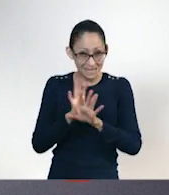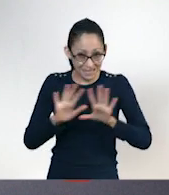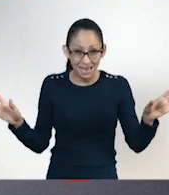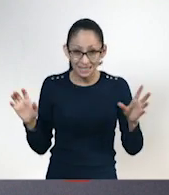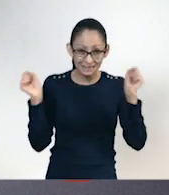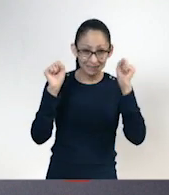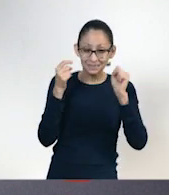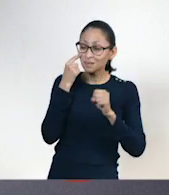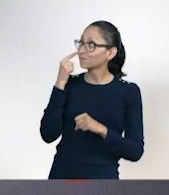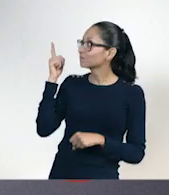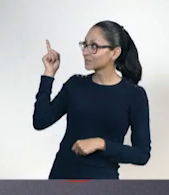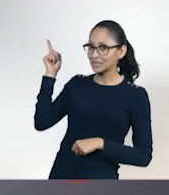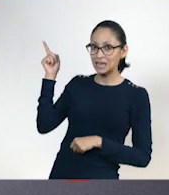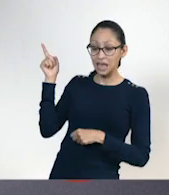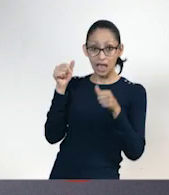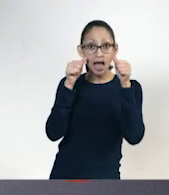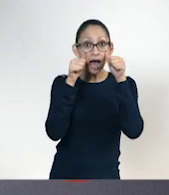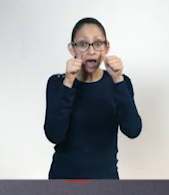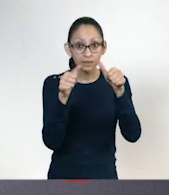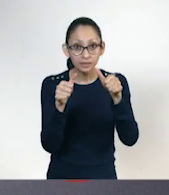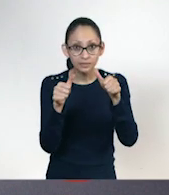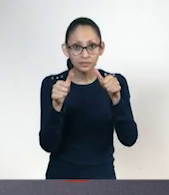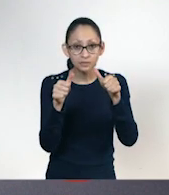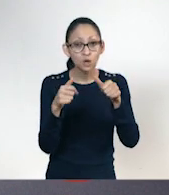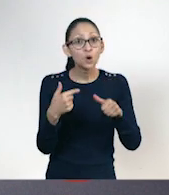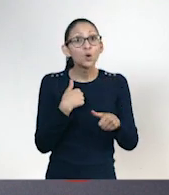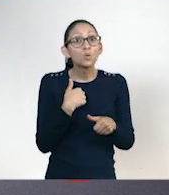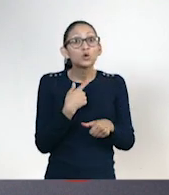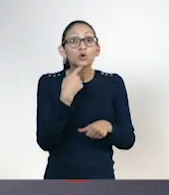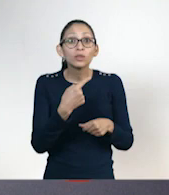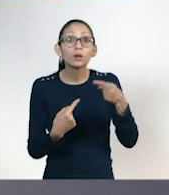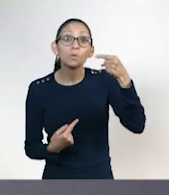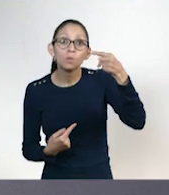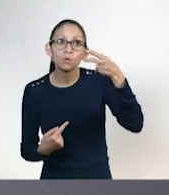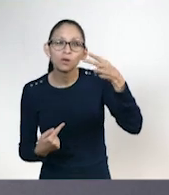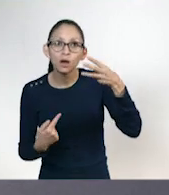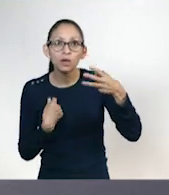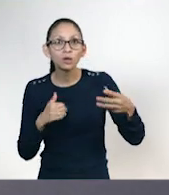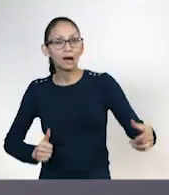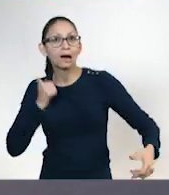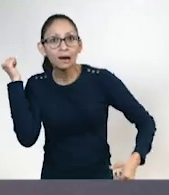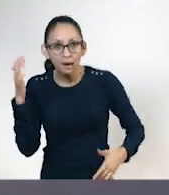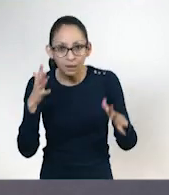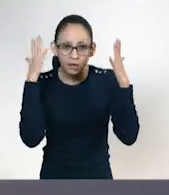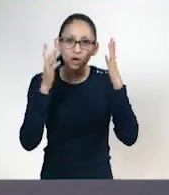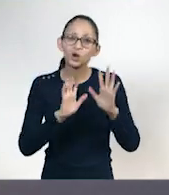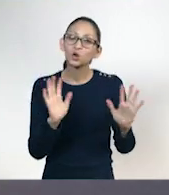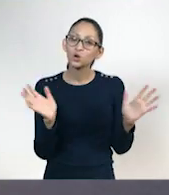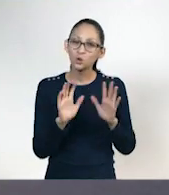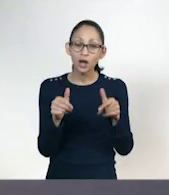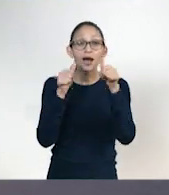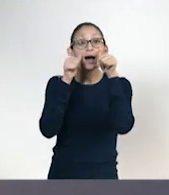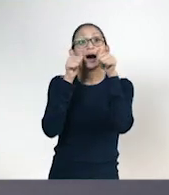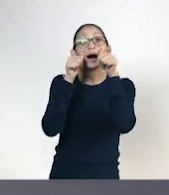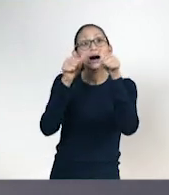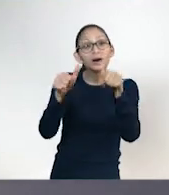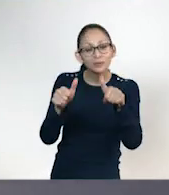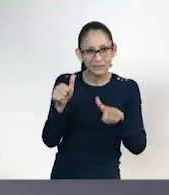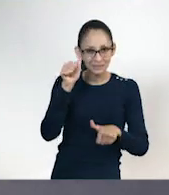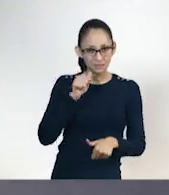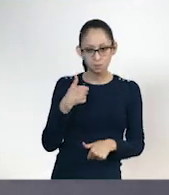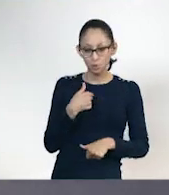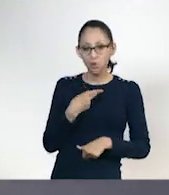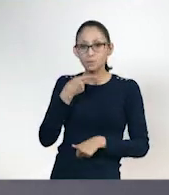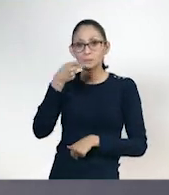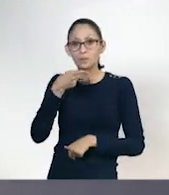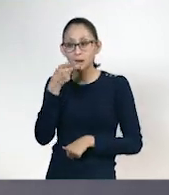que poner mucha atención. Dije cuando cuente tres. Tiene toda la razón. Recuerden poner mucha atención a todas las indicaciones que